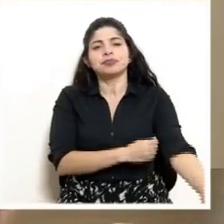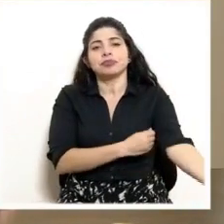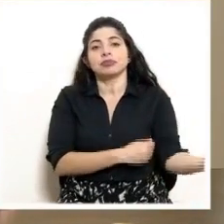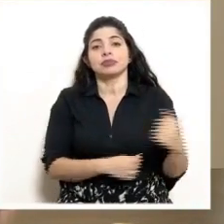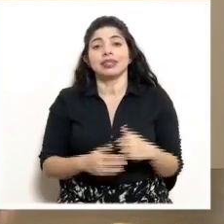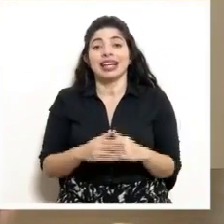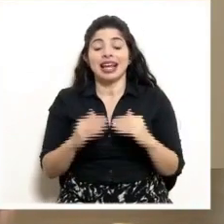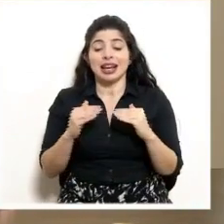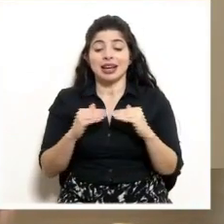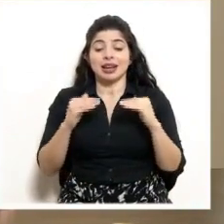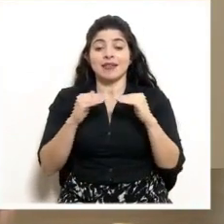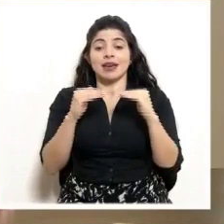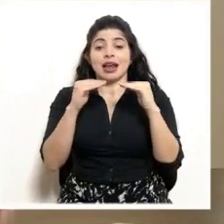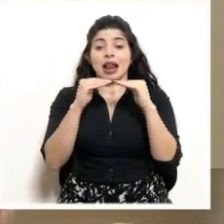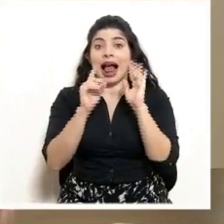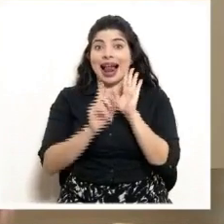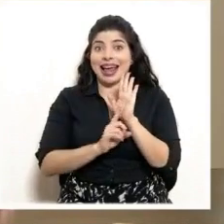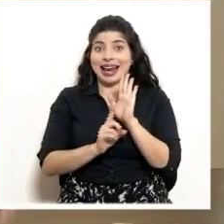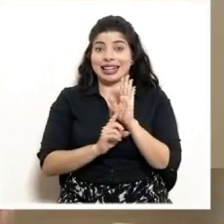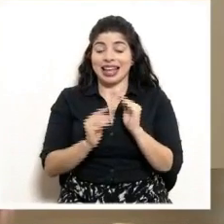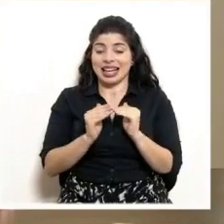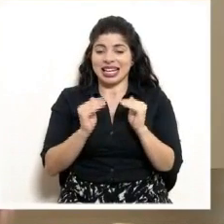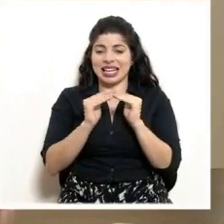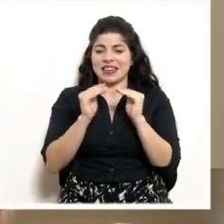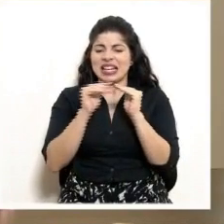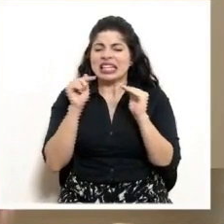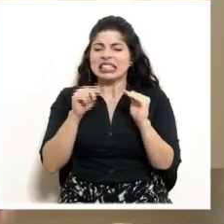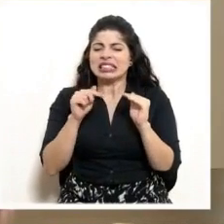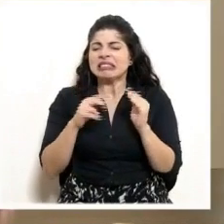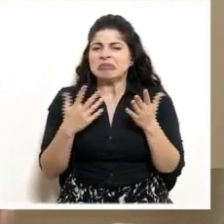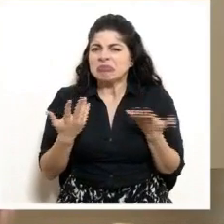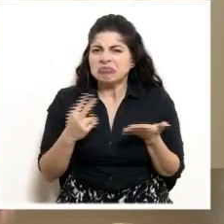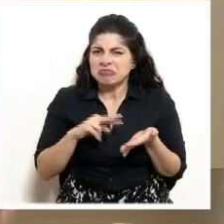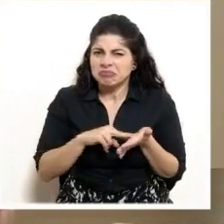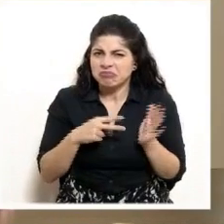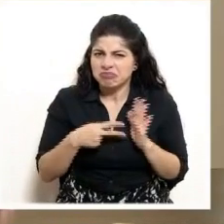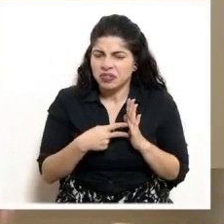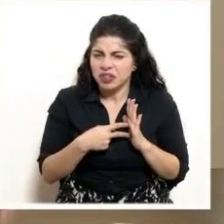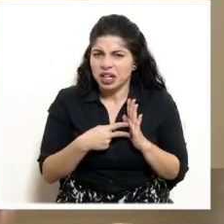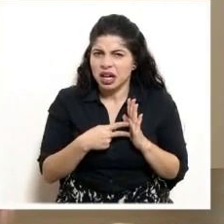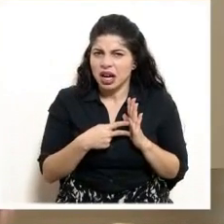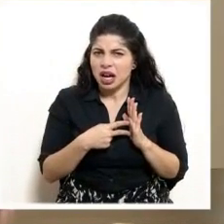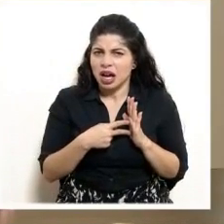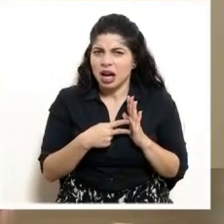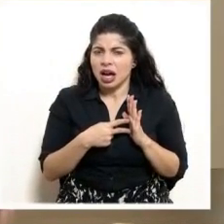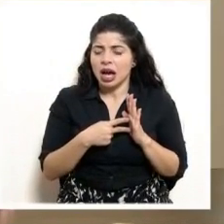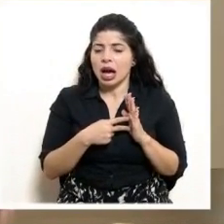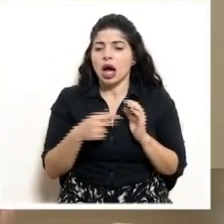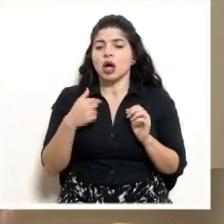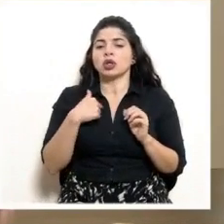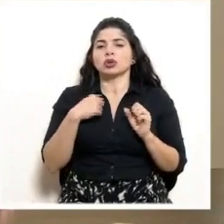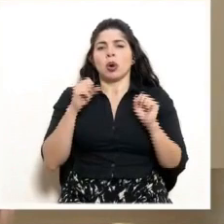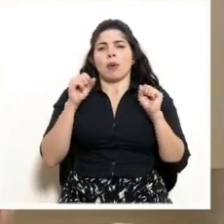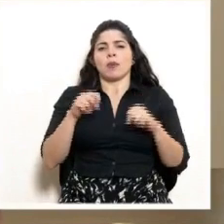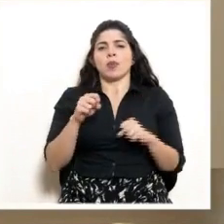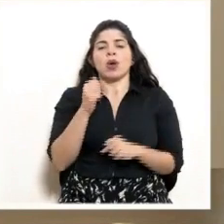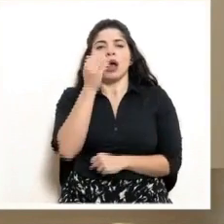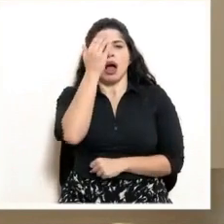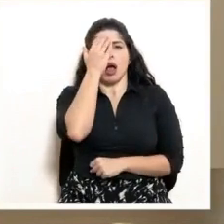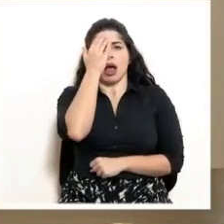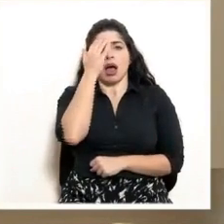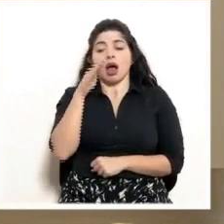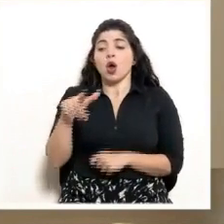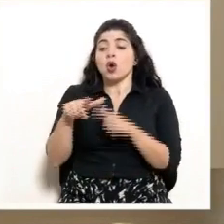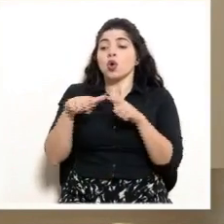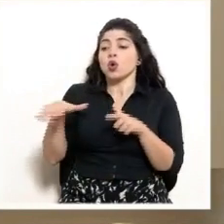un nivel de alerta no es otra cosa más que el poder determinar un nivel de